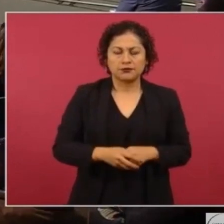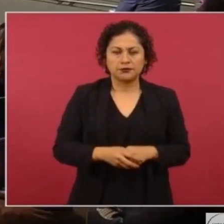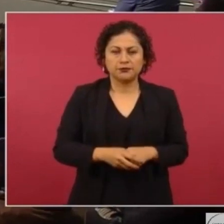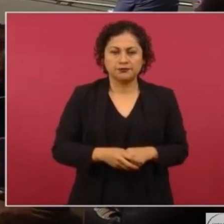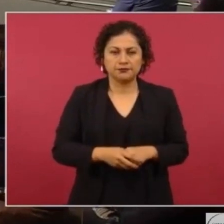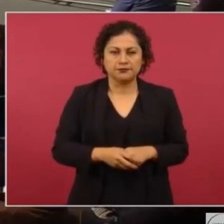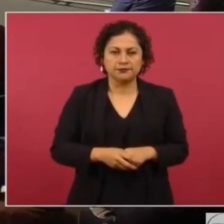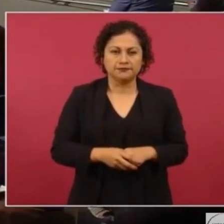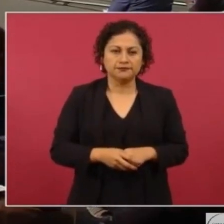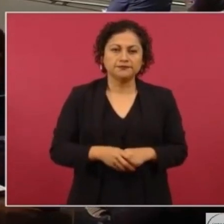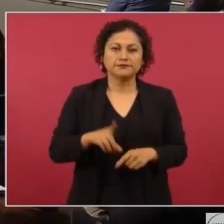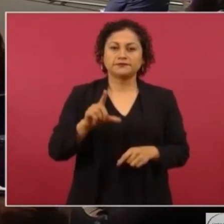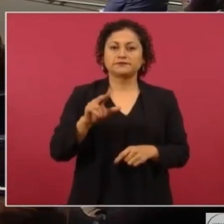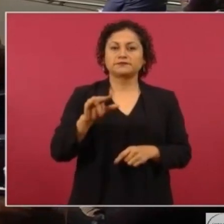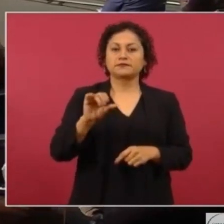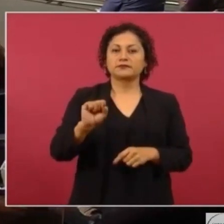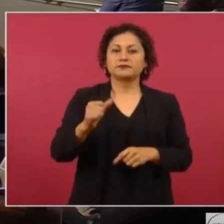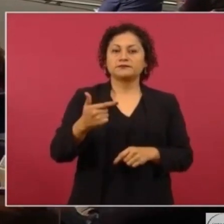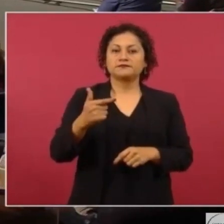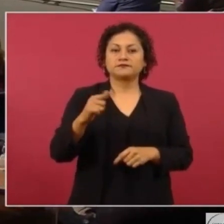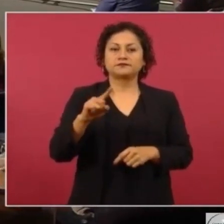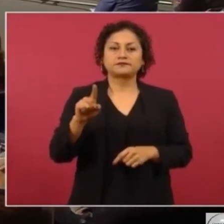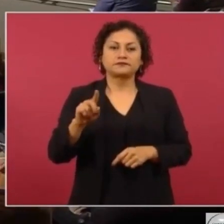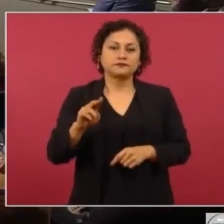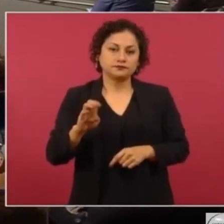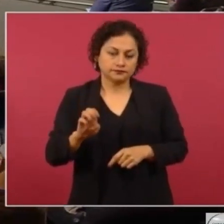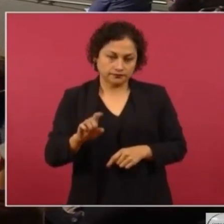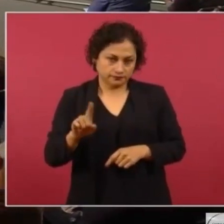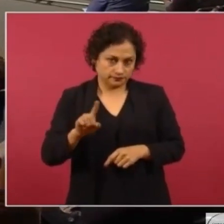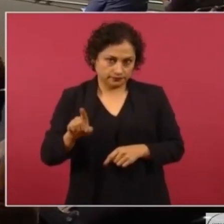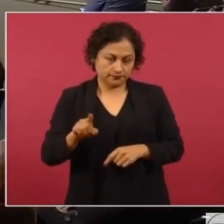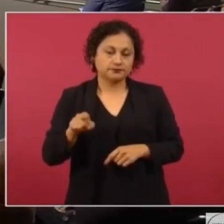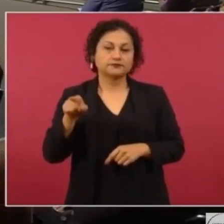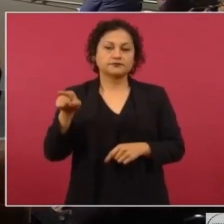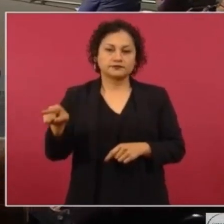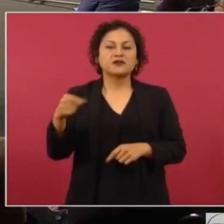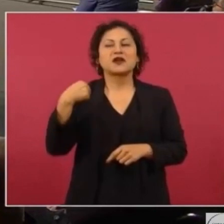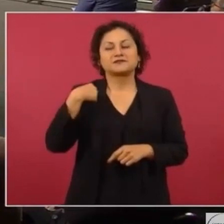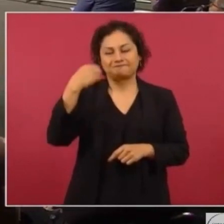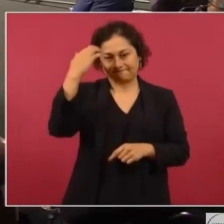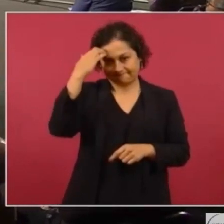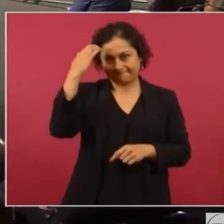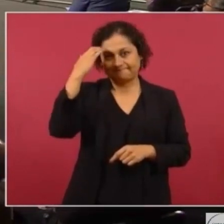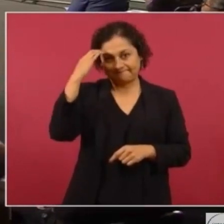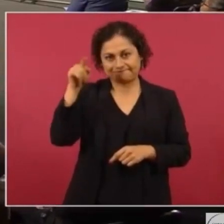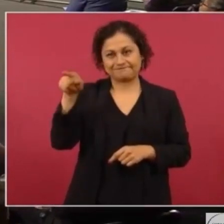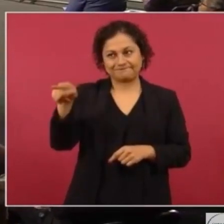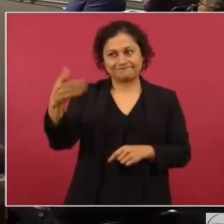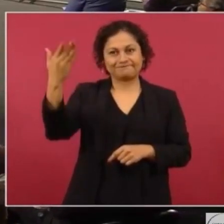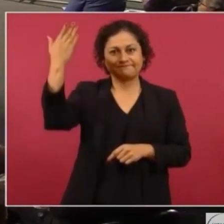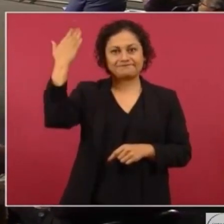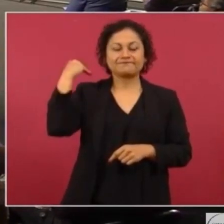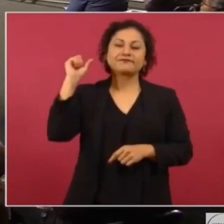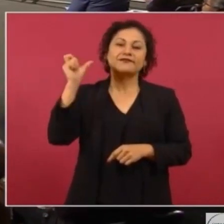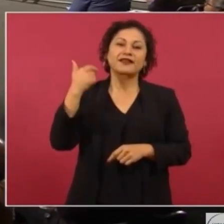A Luis González sí lo conozco, hace lo conozco más tiempo porque fue presidente del